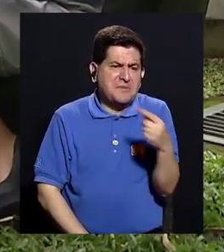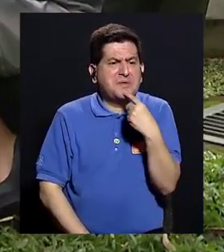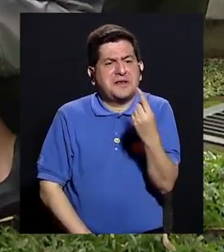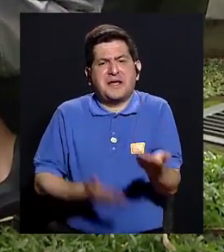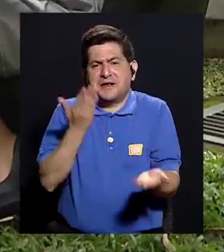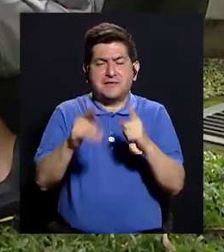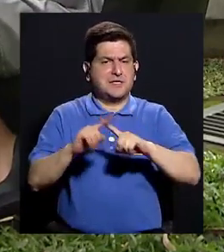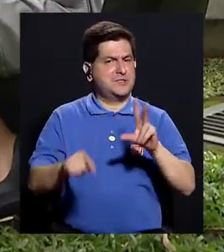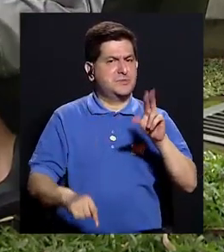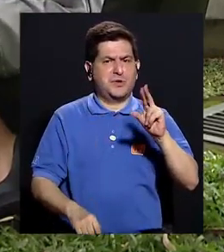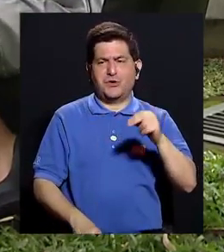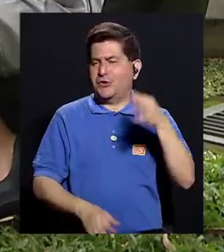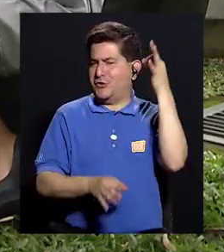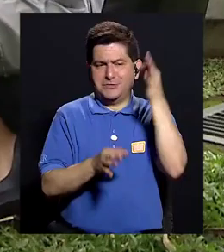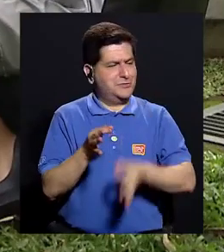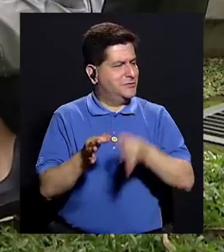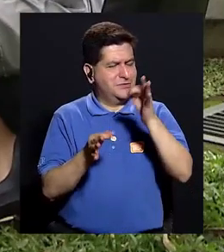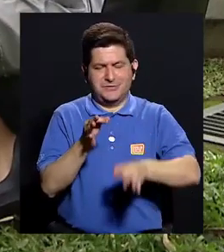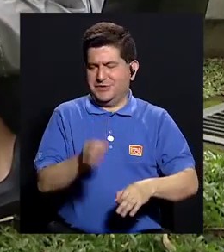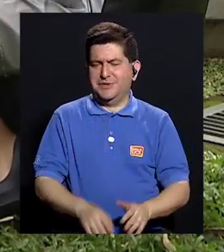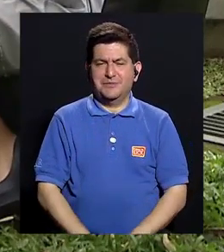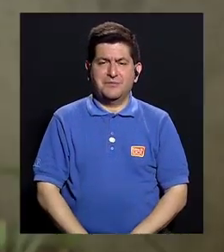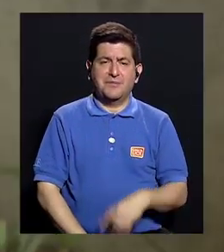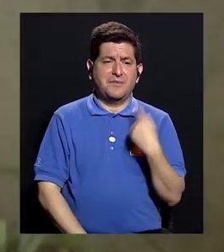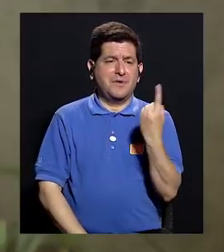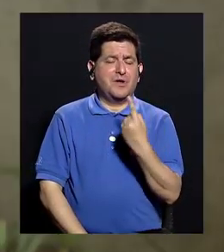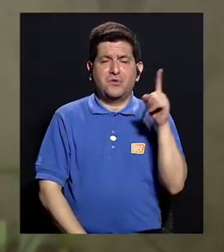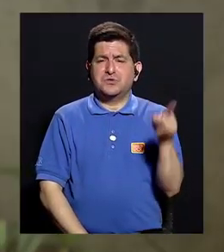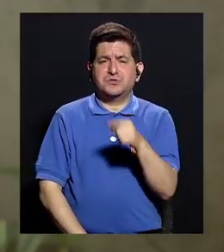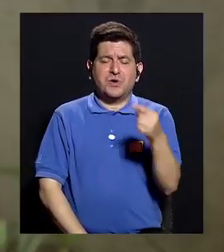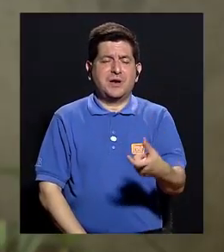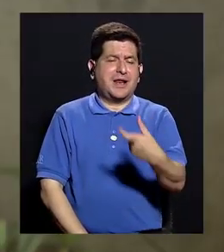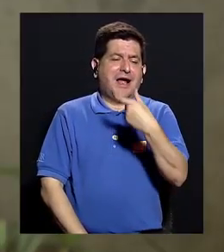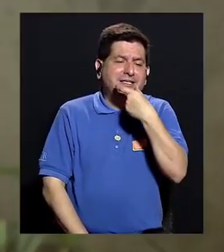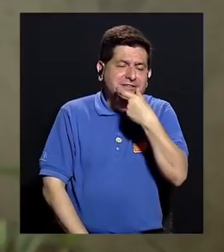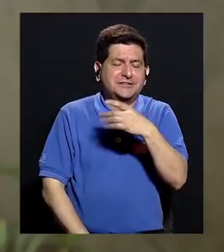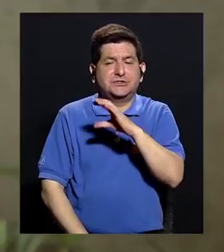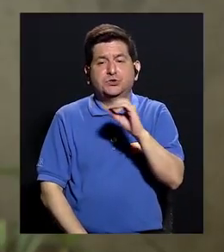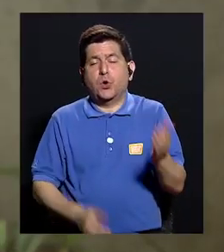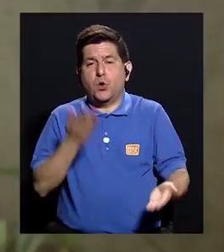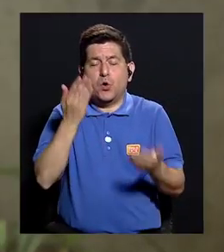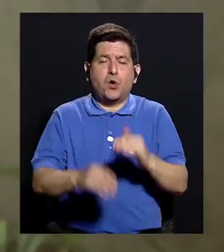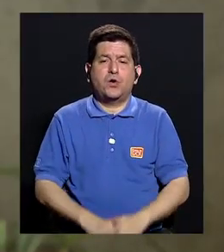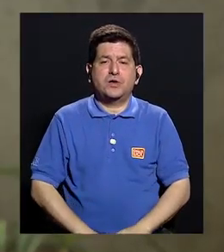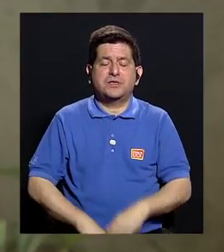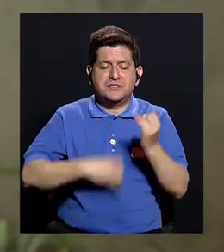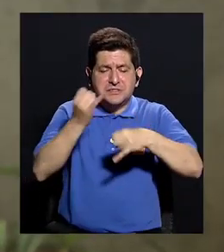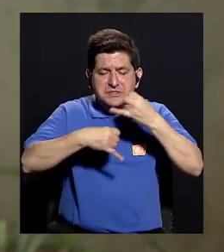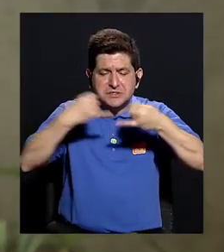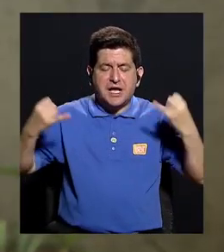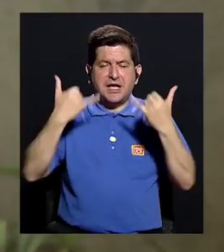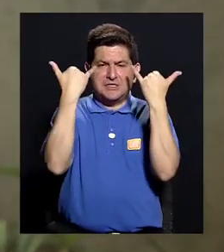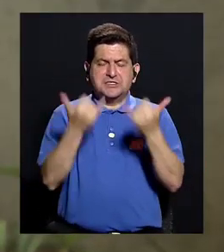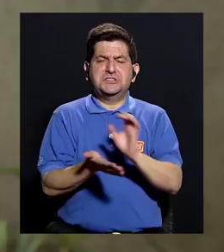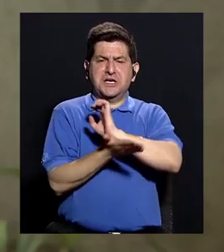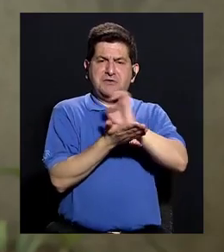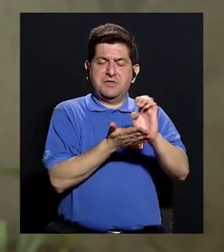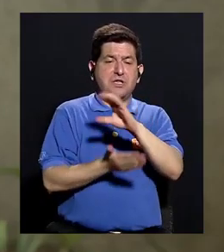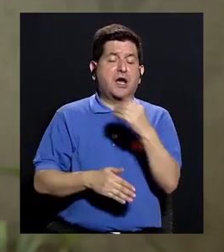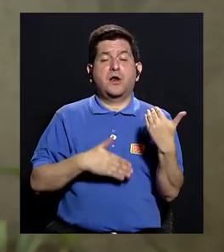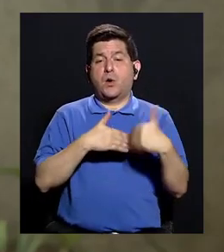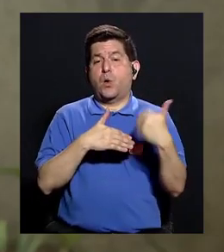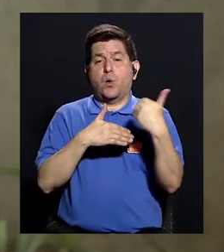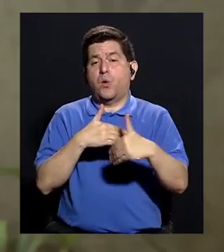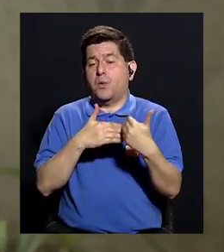el gluten. Pero no es así tan sencillo como para decirle, solo quitemos galletas o quitemos macarrones para poder evitar